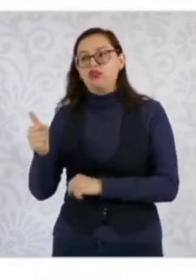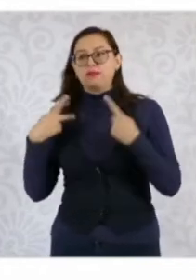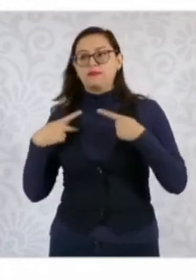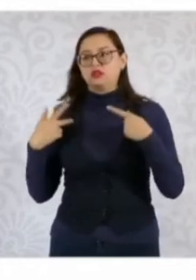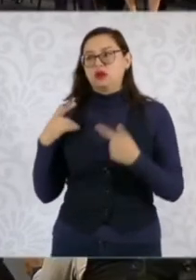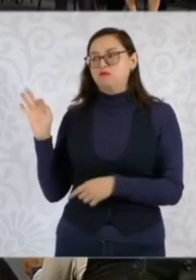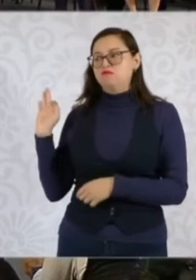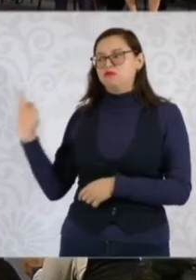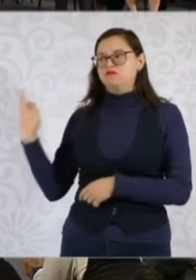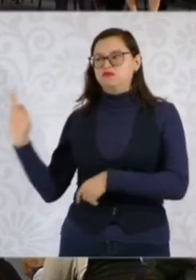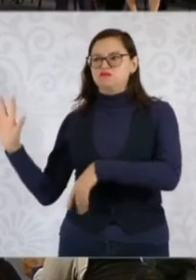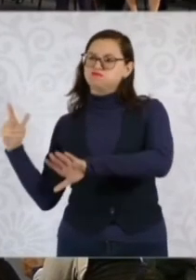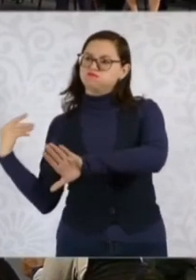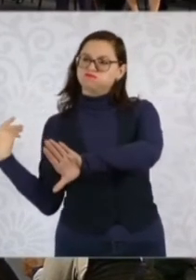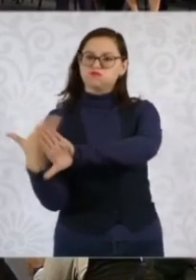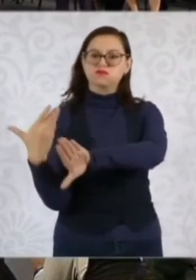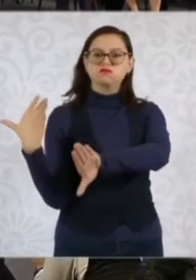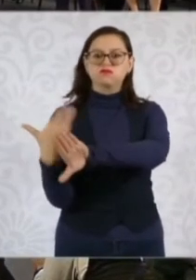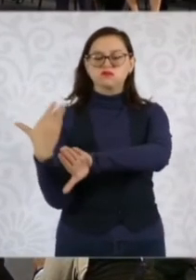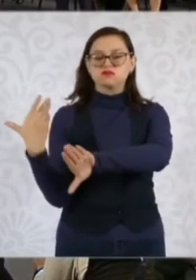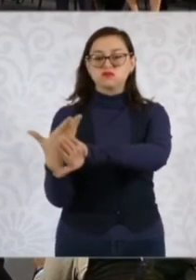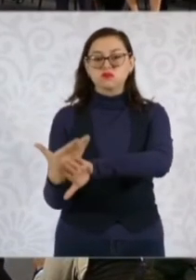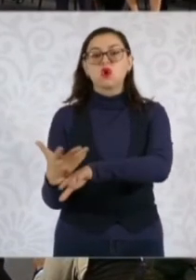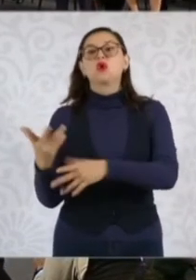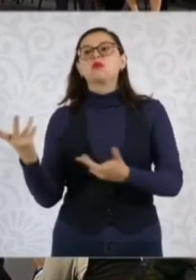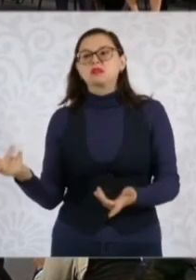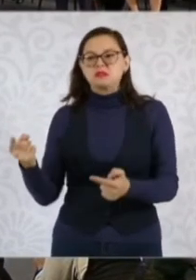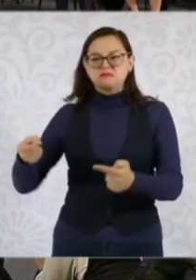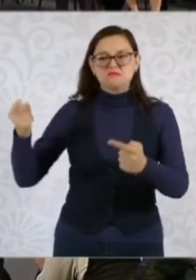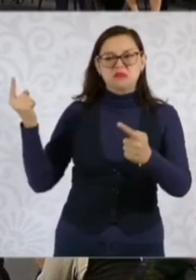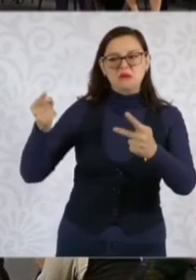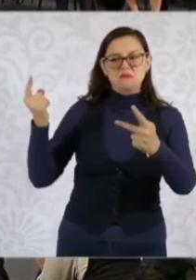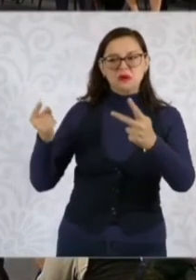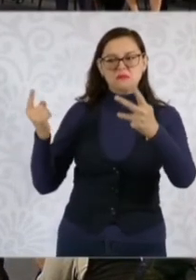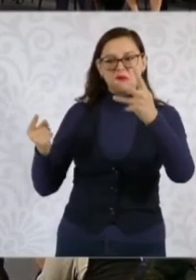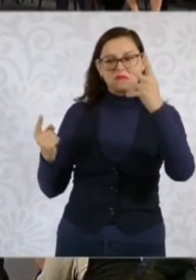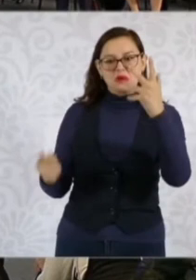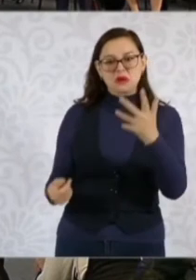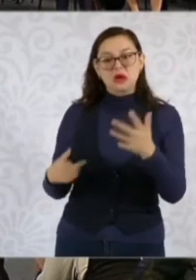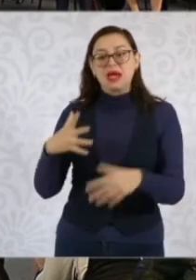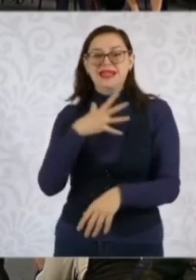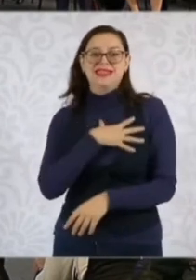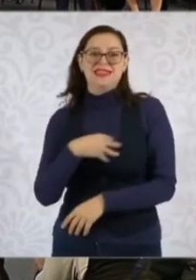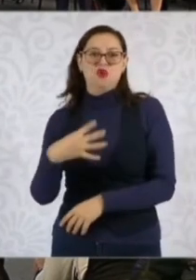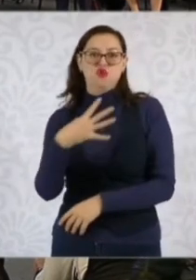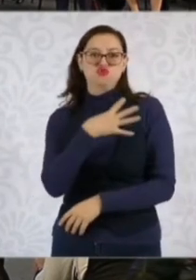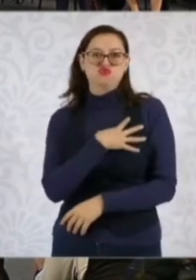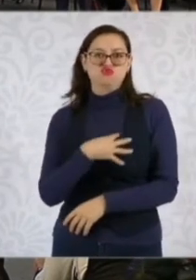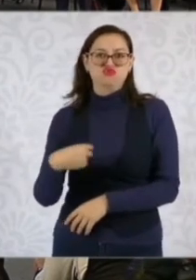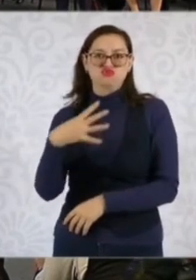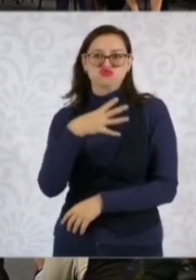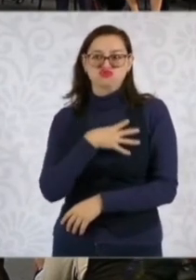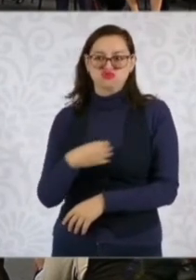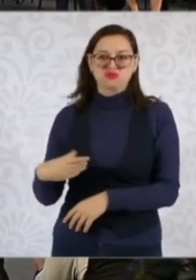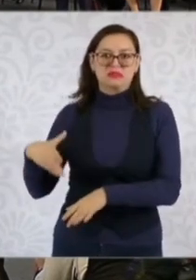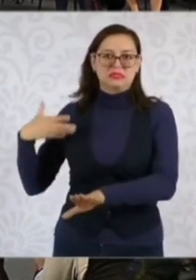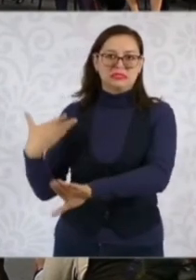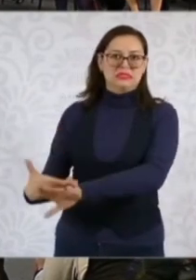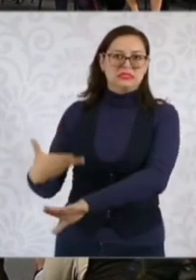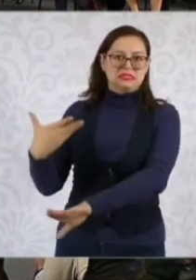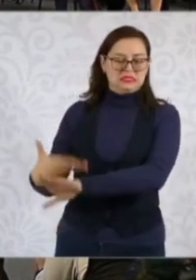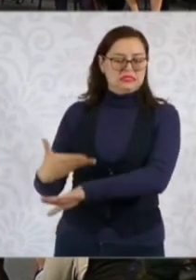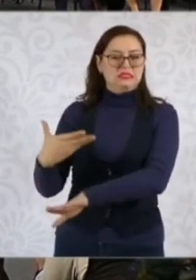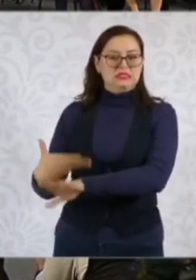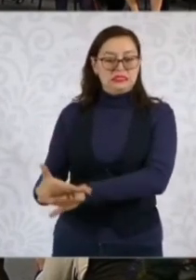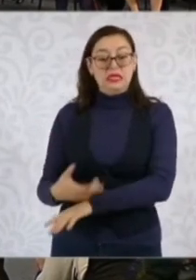generalmente es a través de amenazas, condicionamiento y agresiones a las y los hijos. Se dispone que todas las